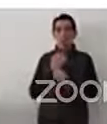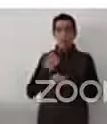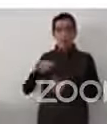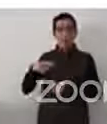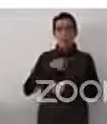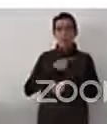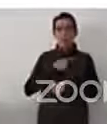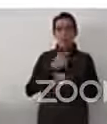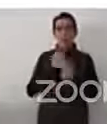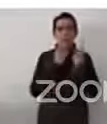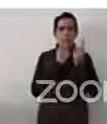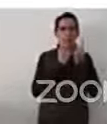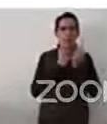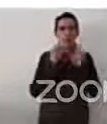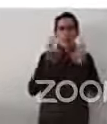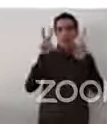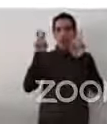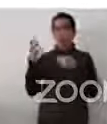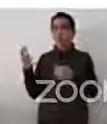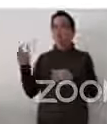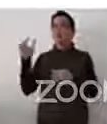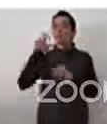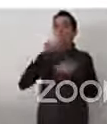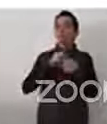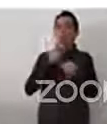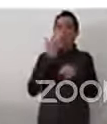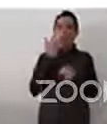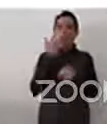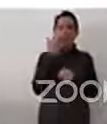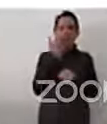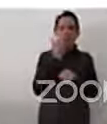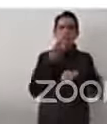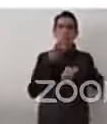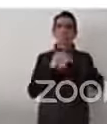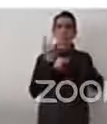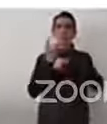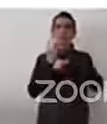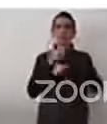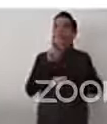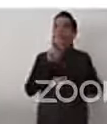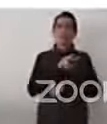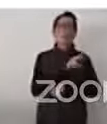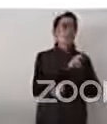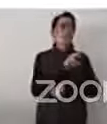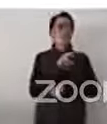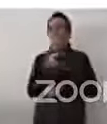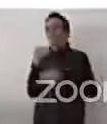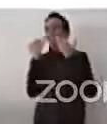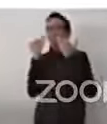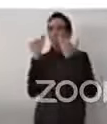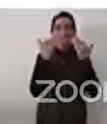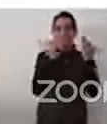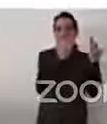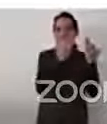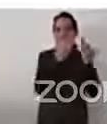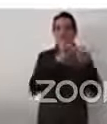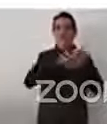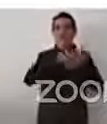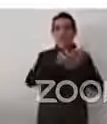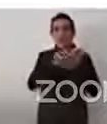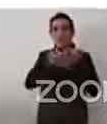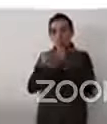es porque hay una realidad de discriminación, y ante esa naturalidad de